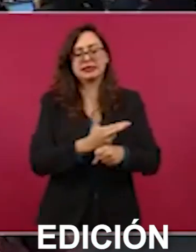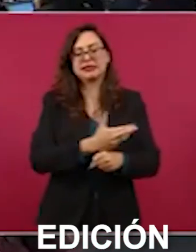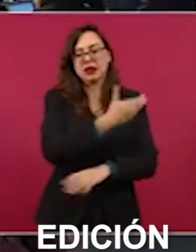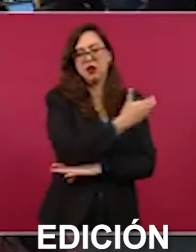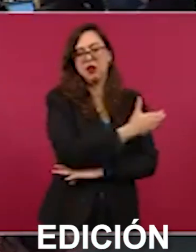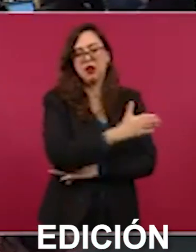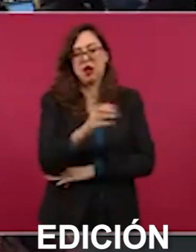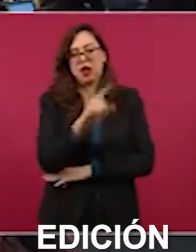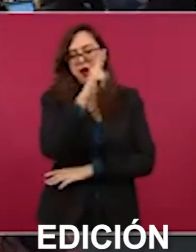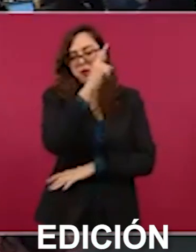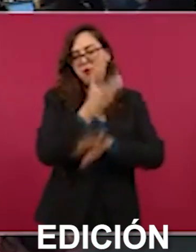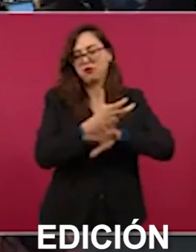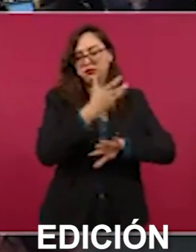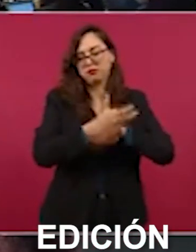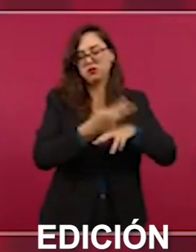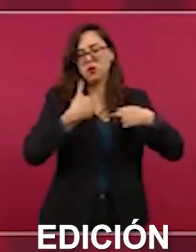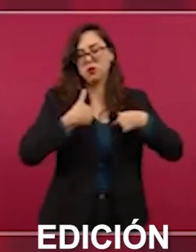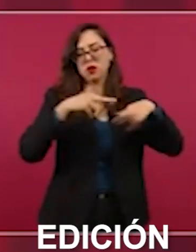se dio toda la información,